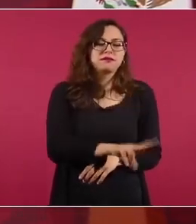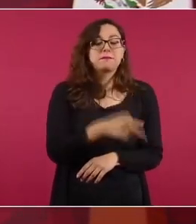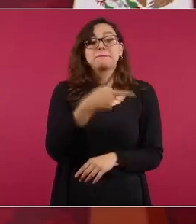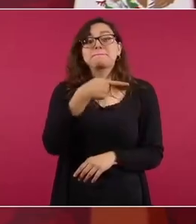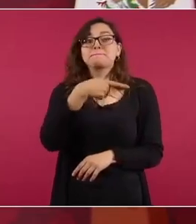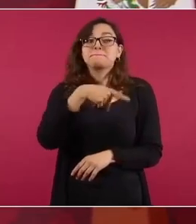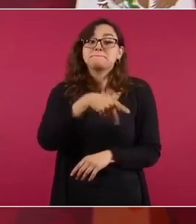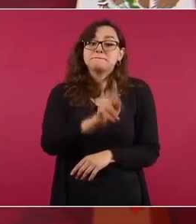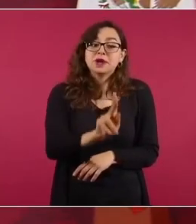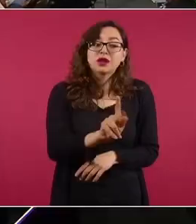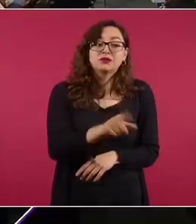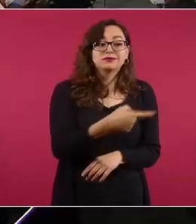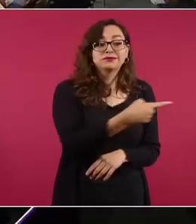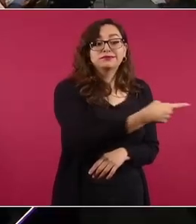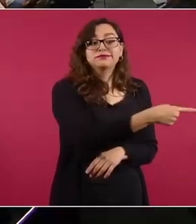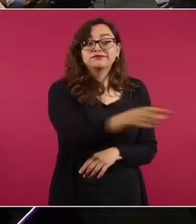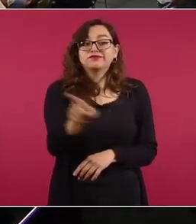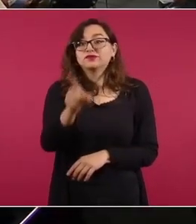o no